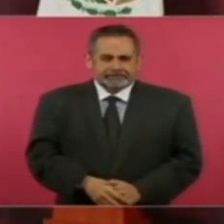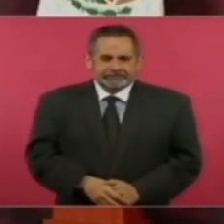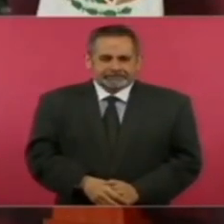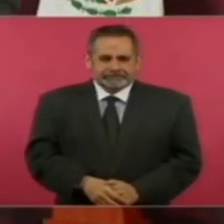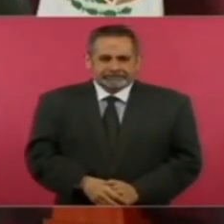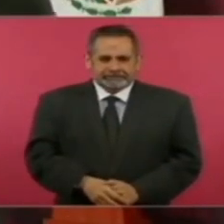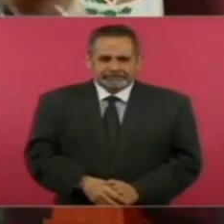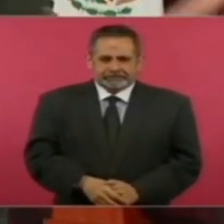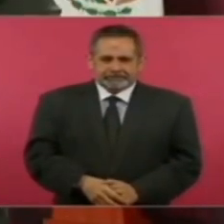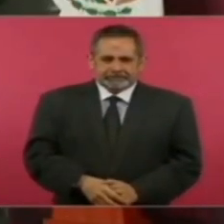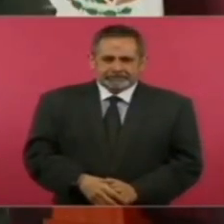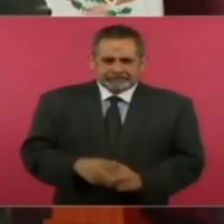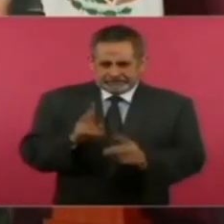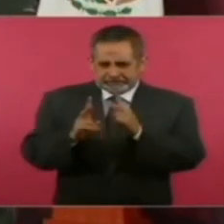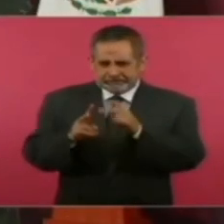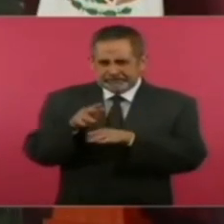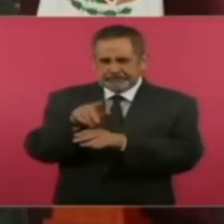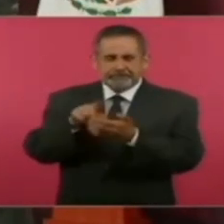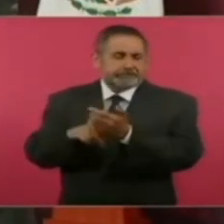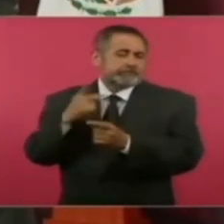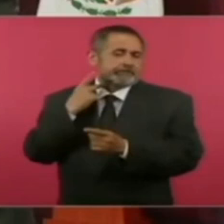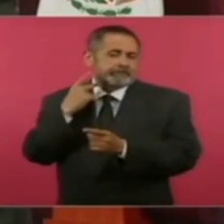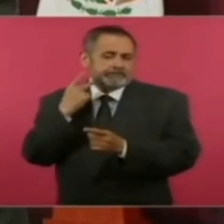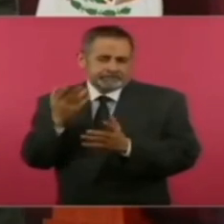claro estoy hablando en términos políticos